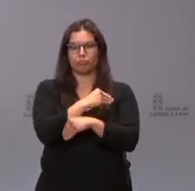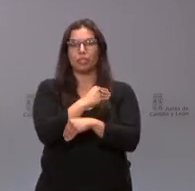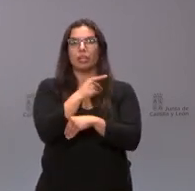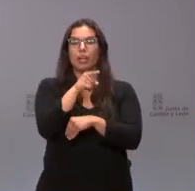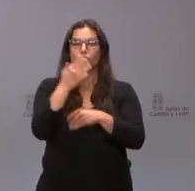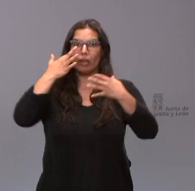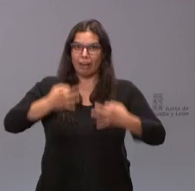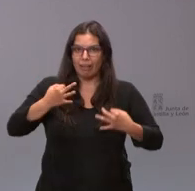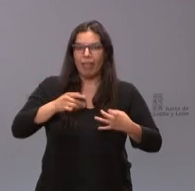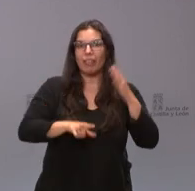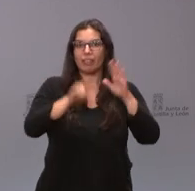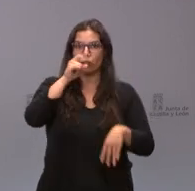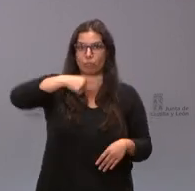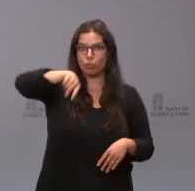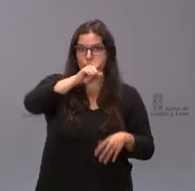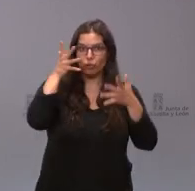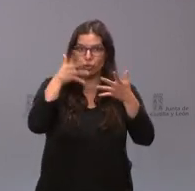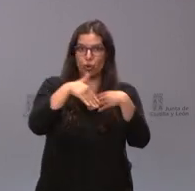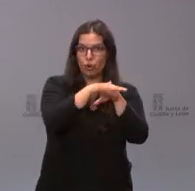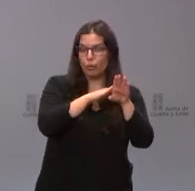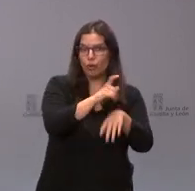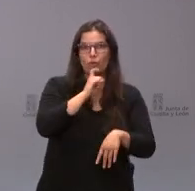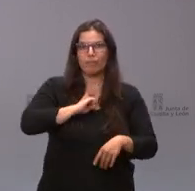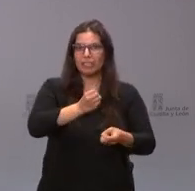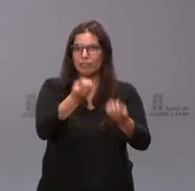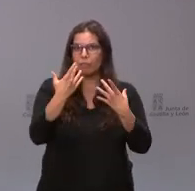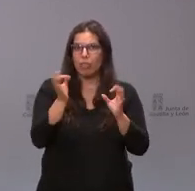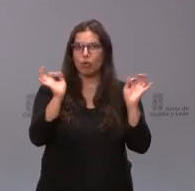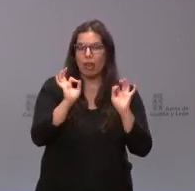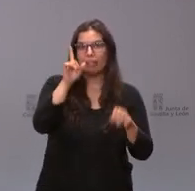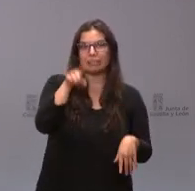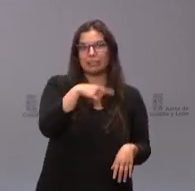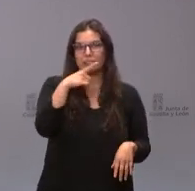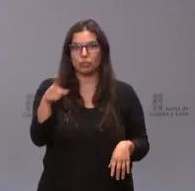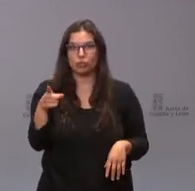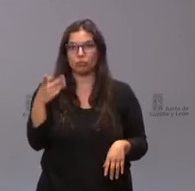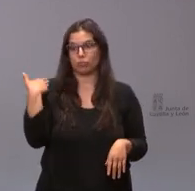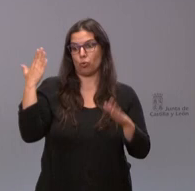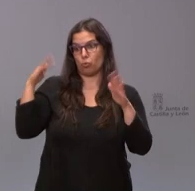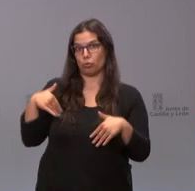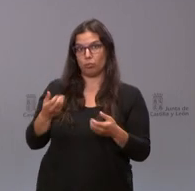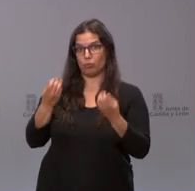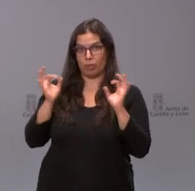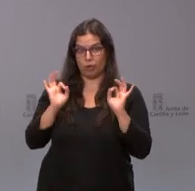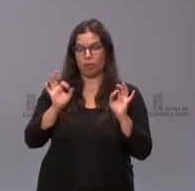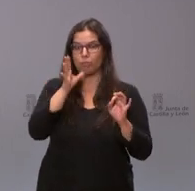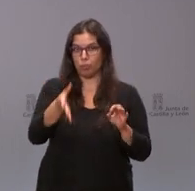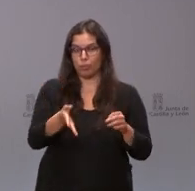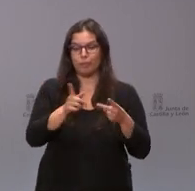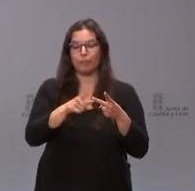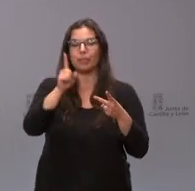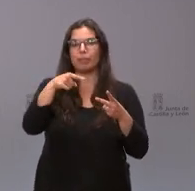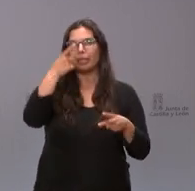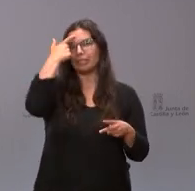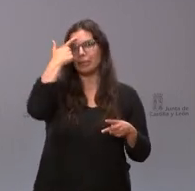Consejo de Gobierno y por qué no se nos ha informado en el anterior Consejo luego quería saber si la Junta